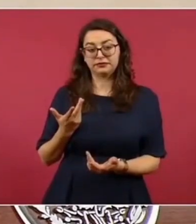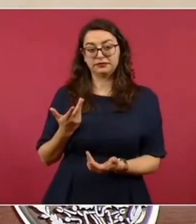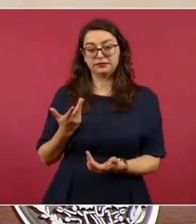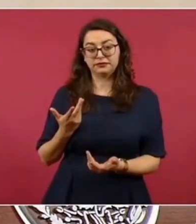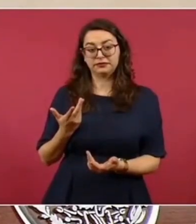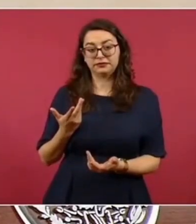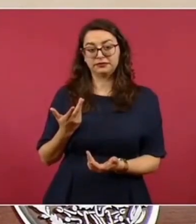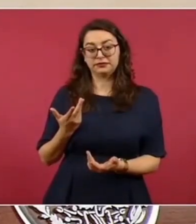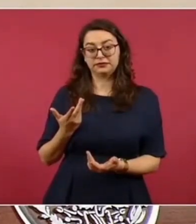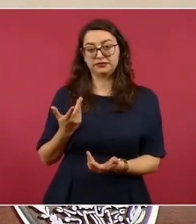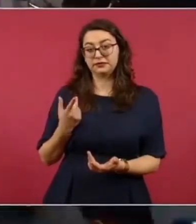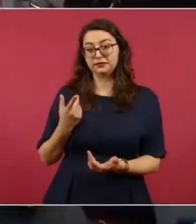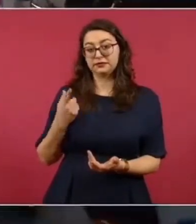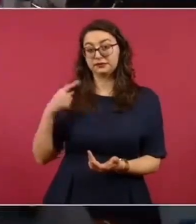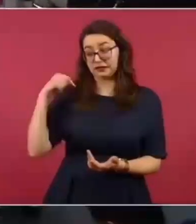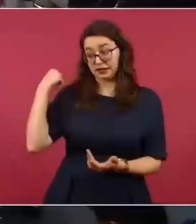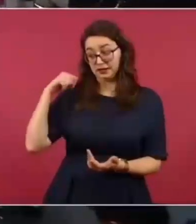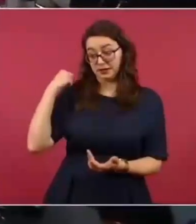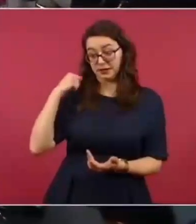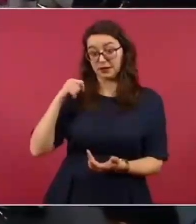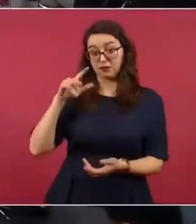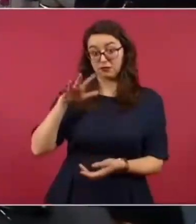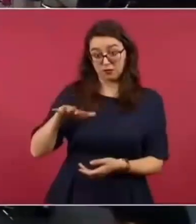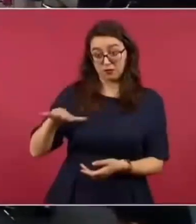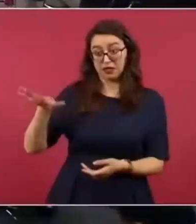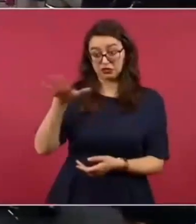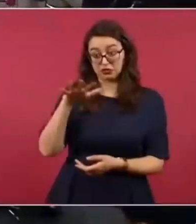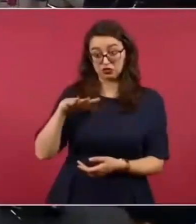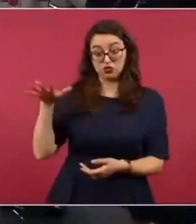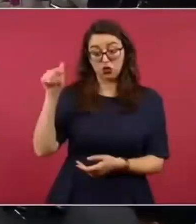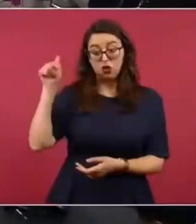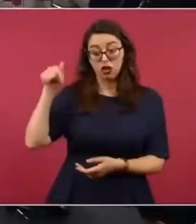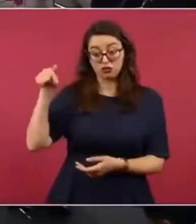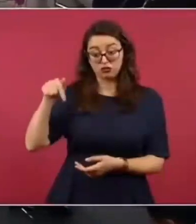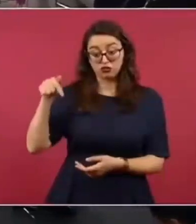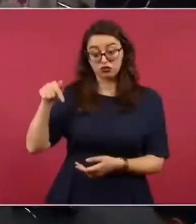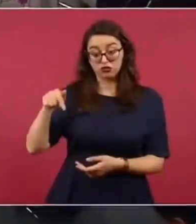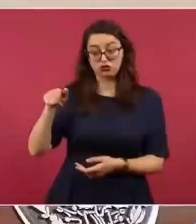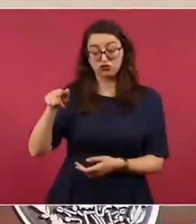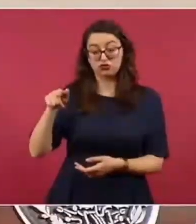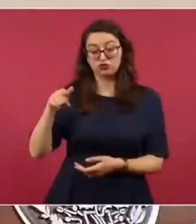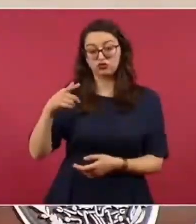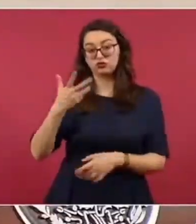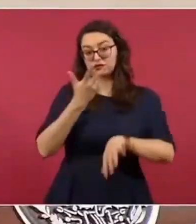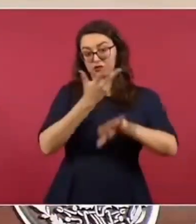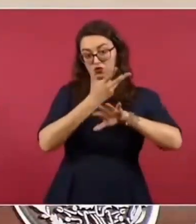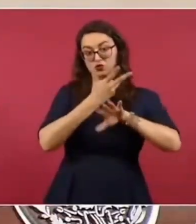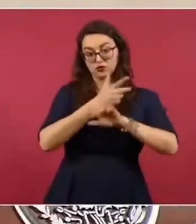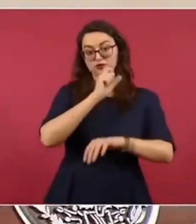de Tabasco, sí llegaron a Estados Unidos,